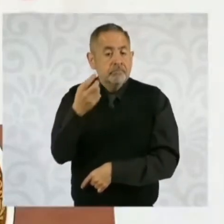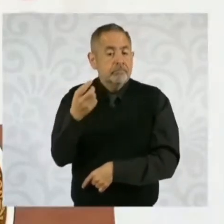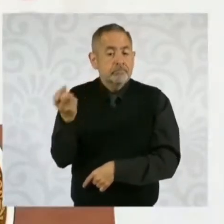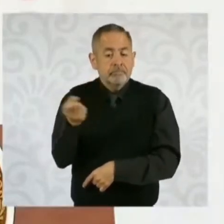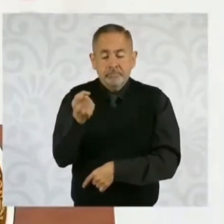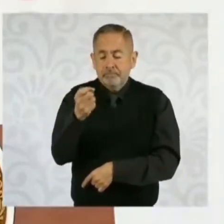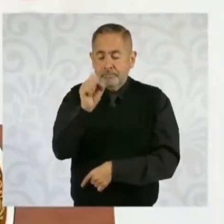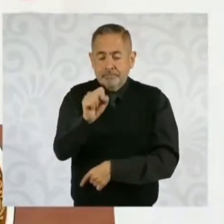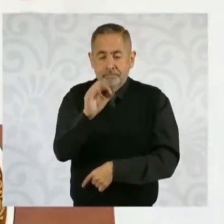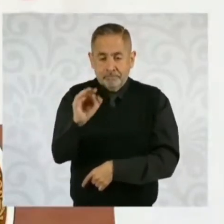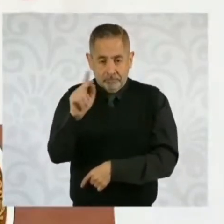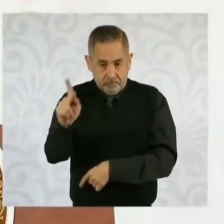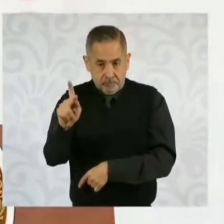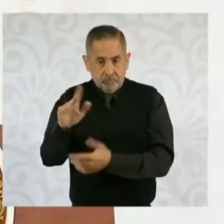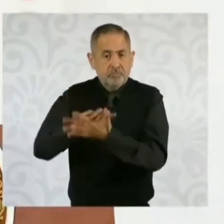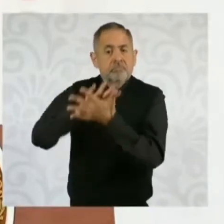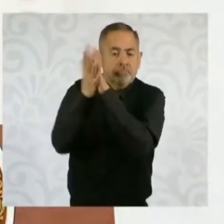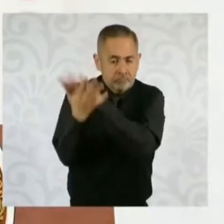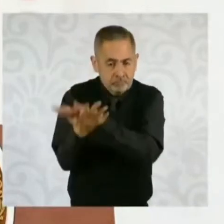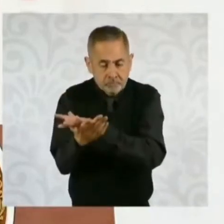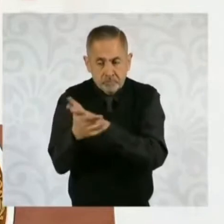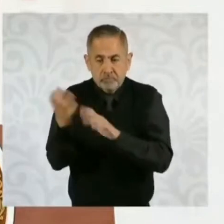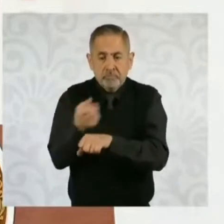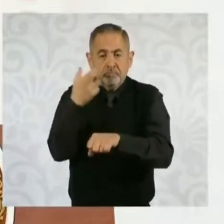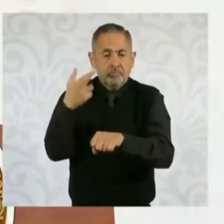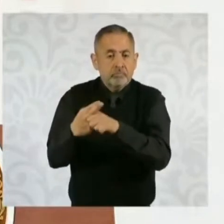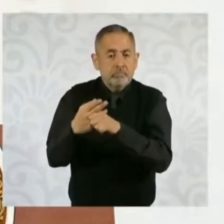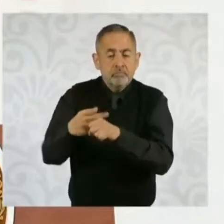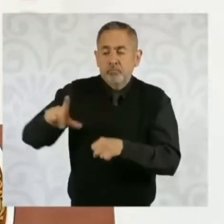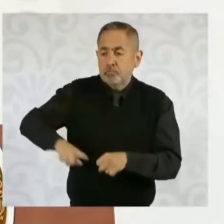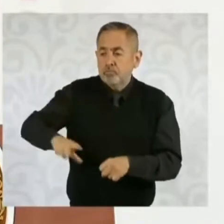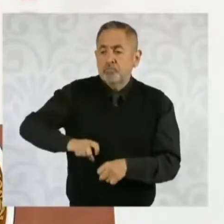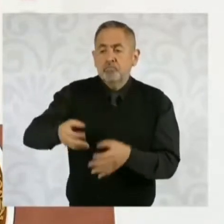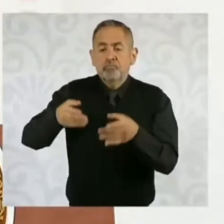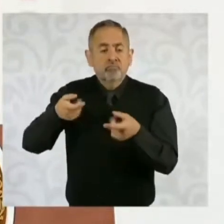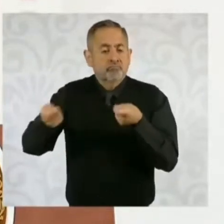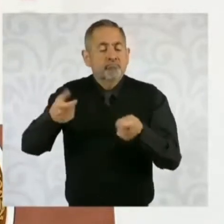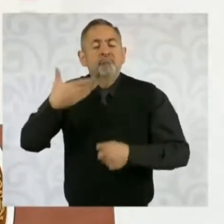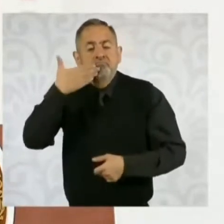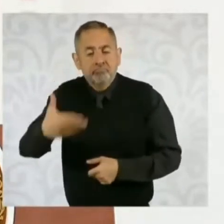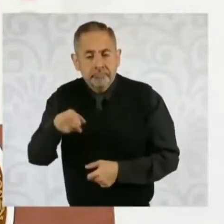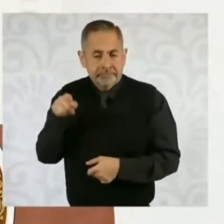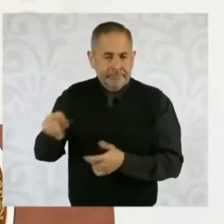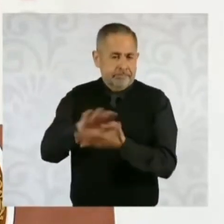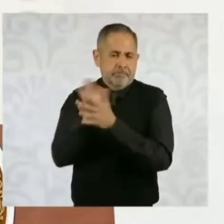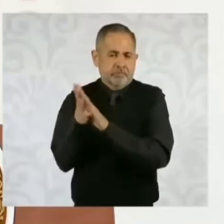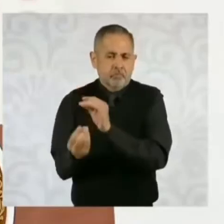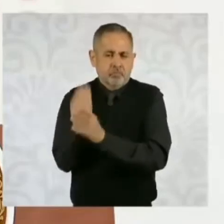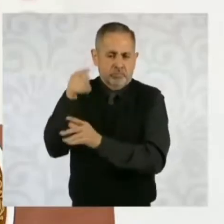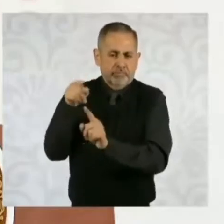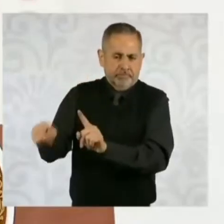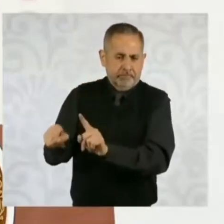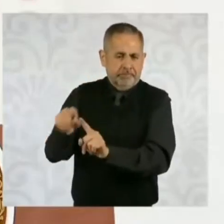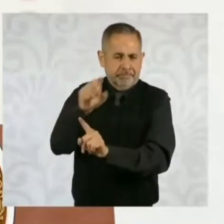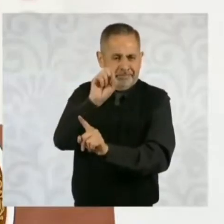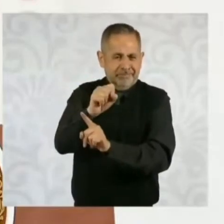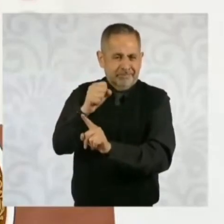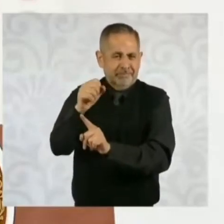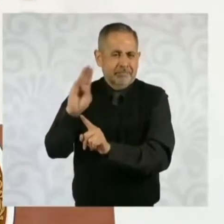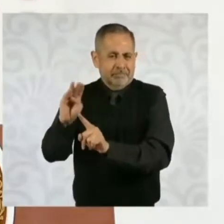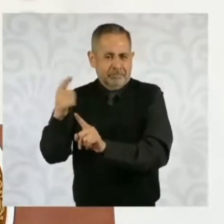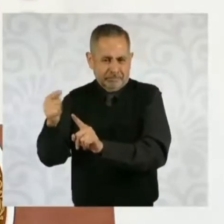Gobierno y ella va a presentar cuáles son los mecanismos